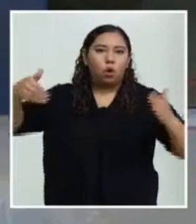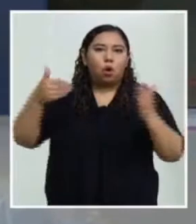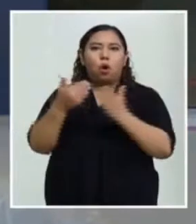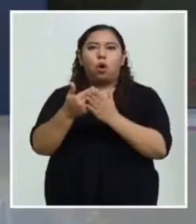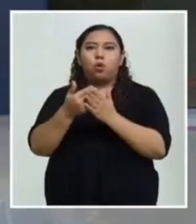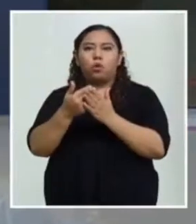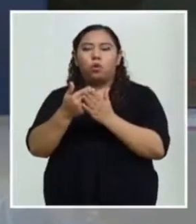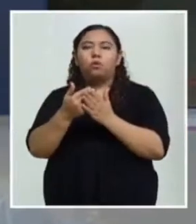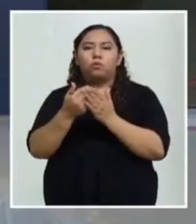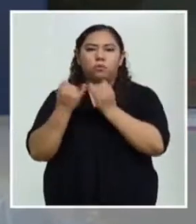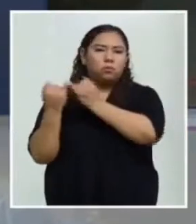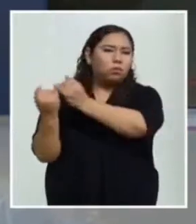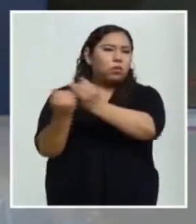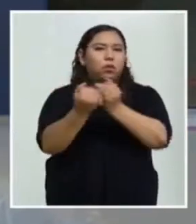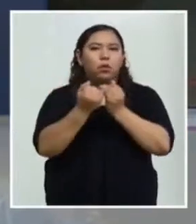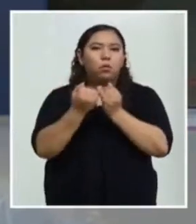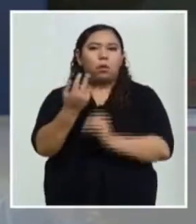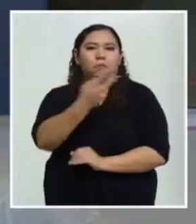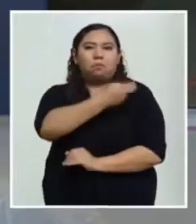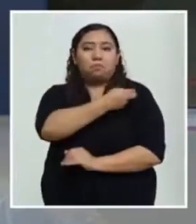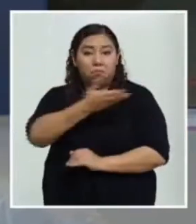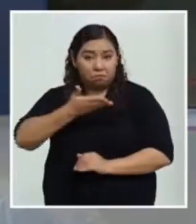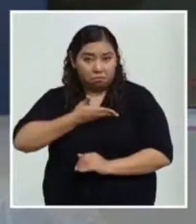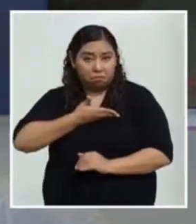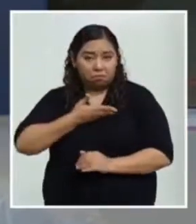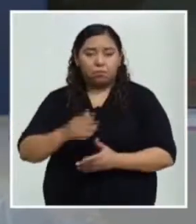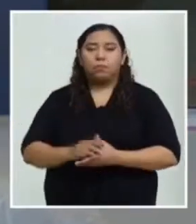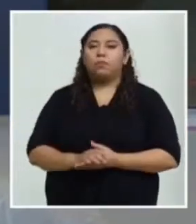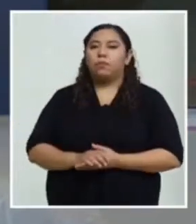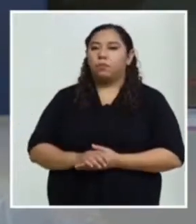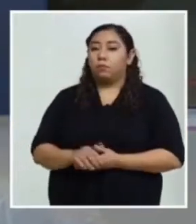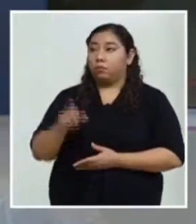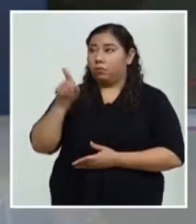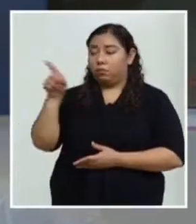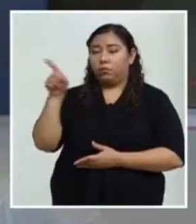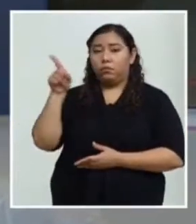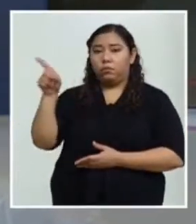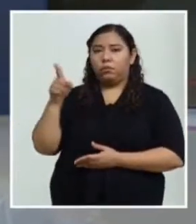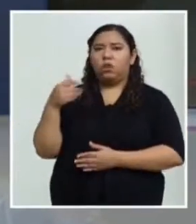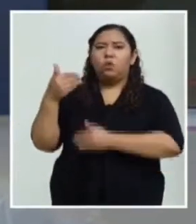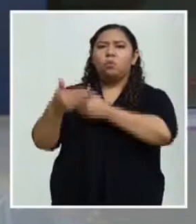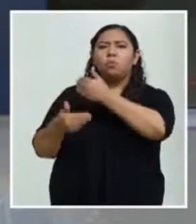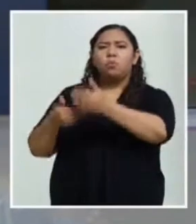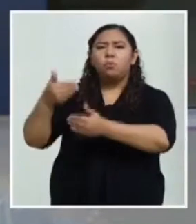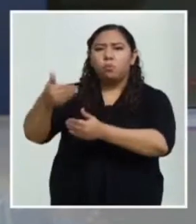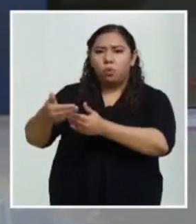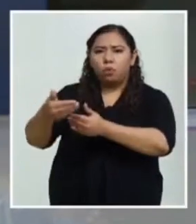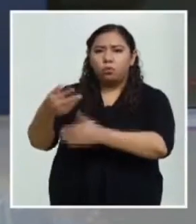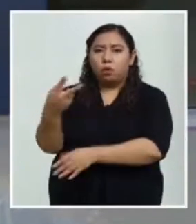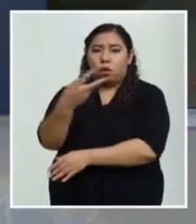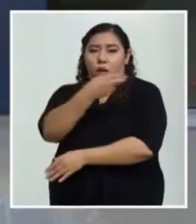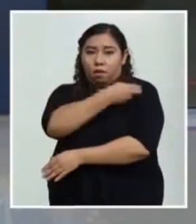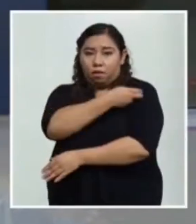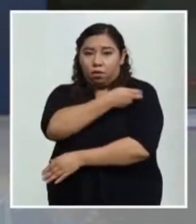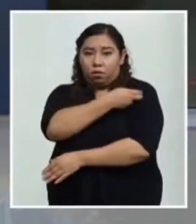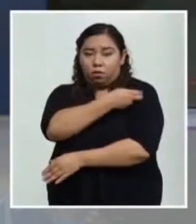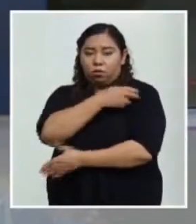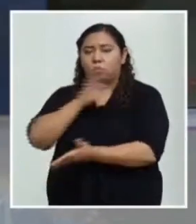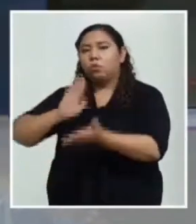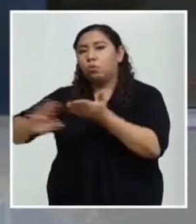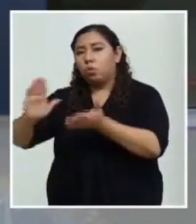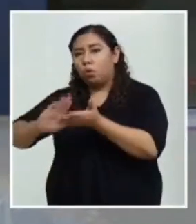el estado actual del avance de COVAX en sus procedimientos para la adquisición y distribución de las